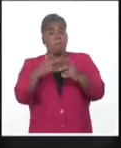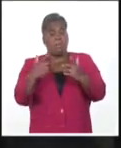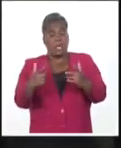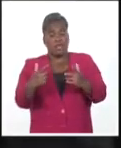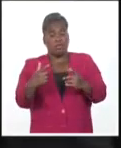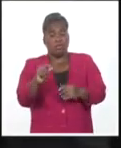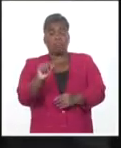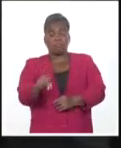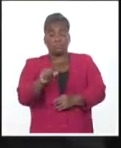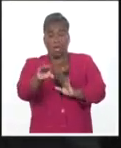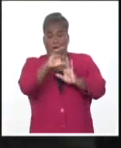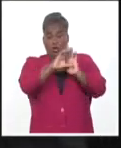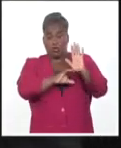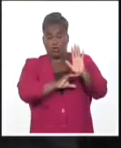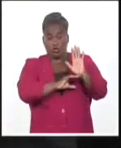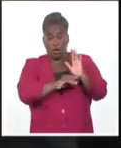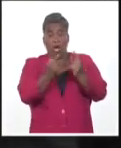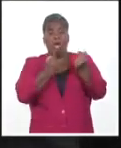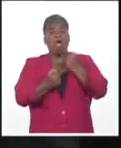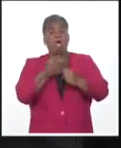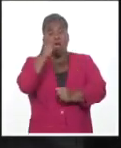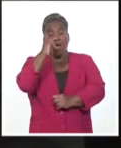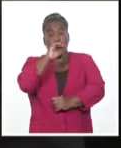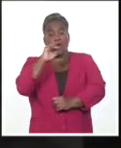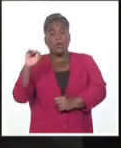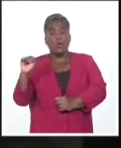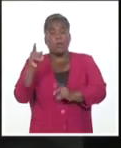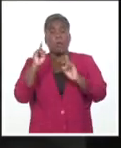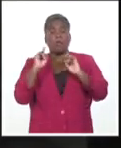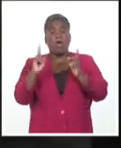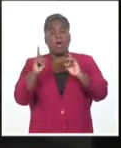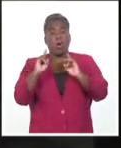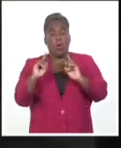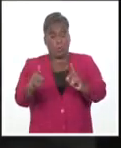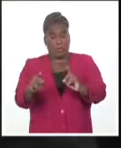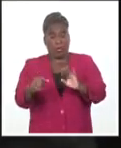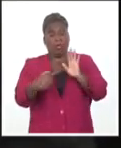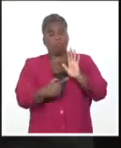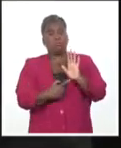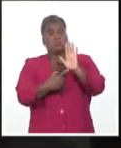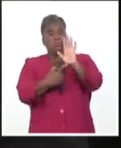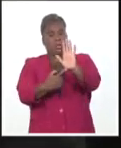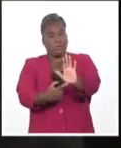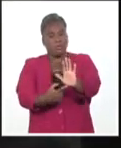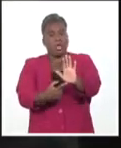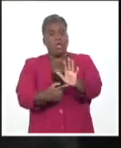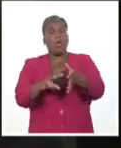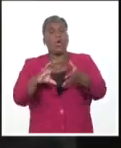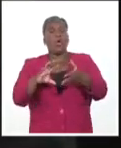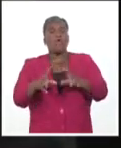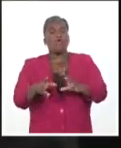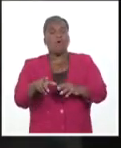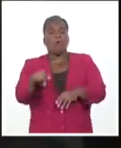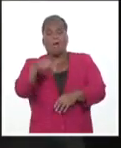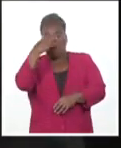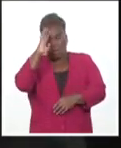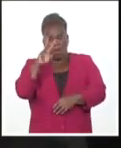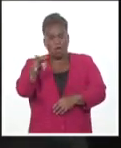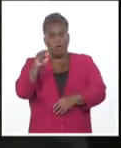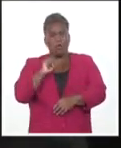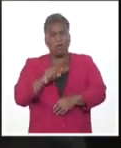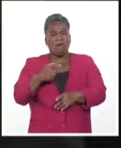varias normas jurídicas han delineado el nuevo escenario económico y social del país como parte de una institucionalización